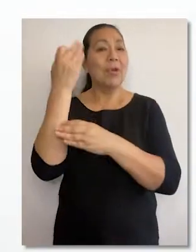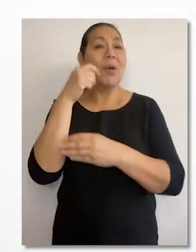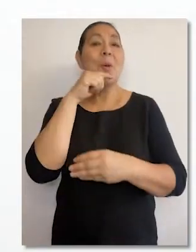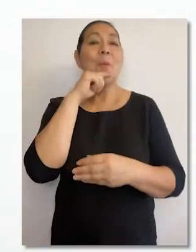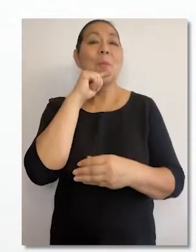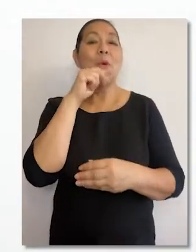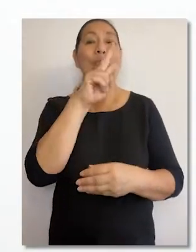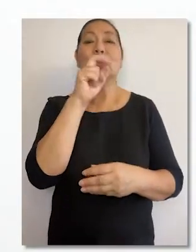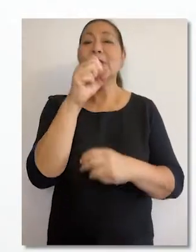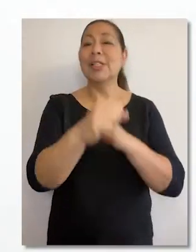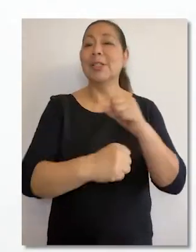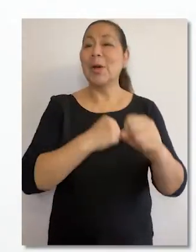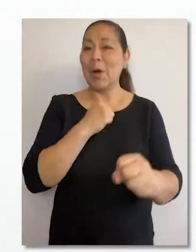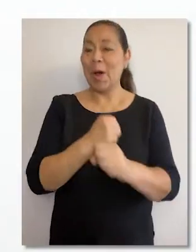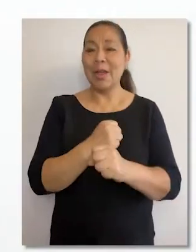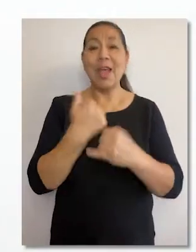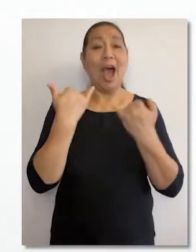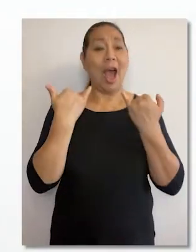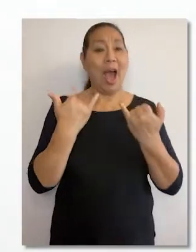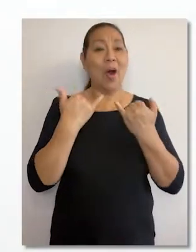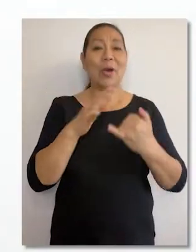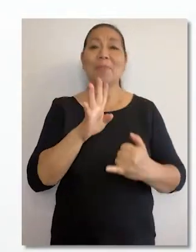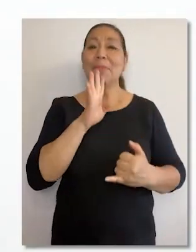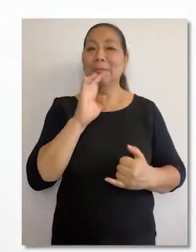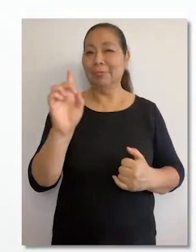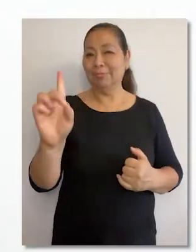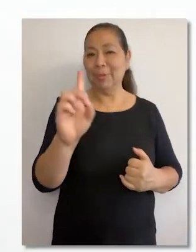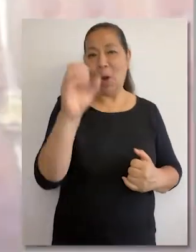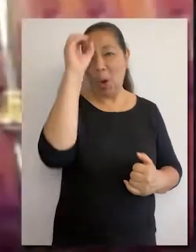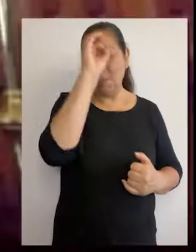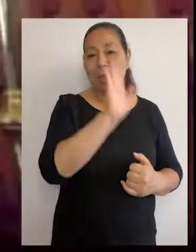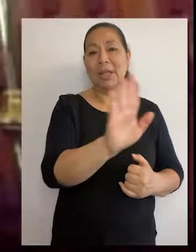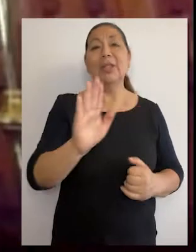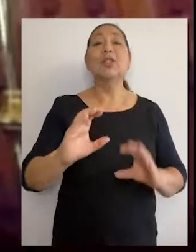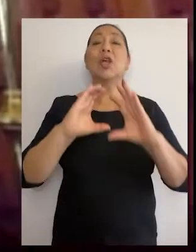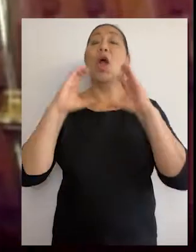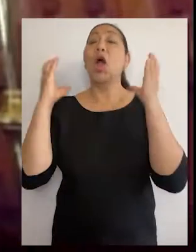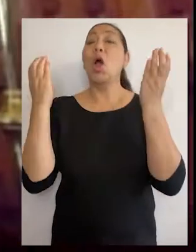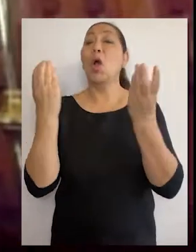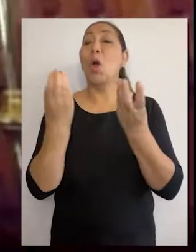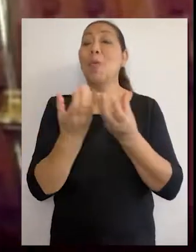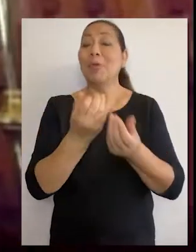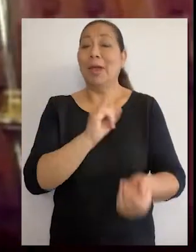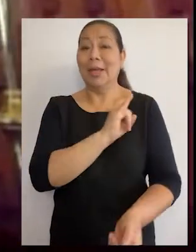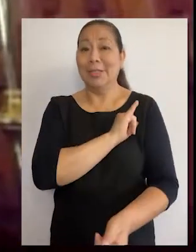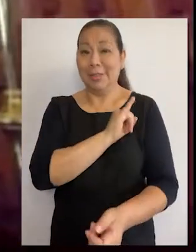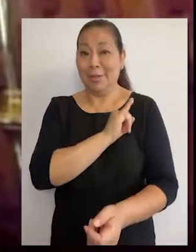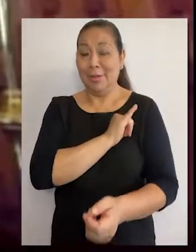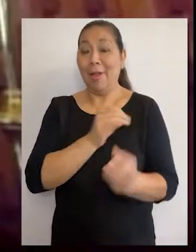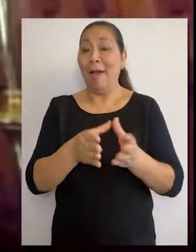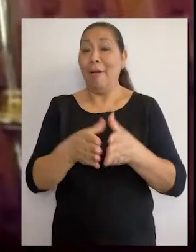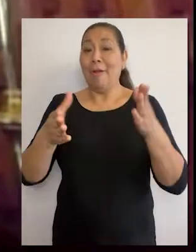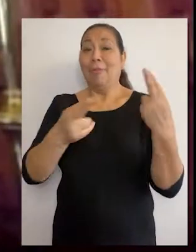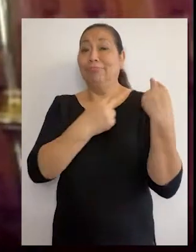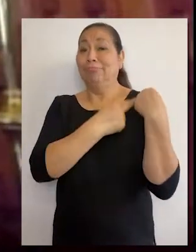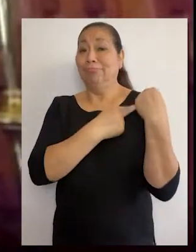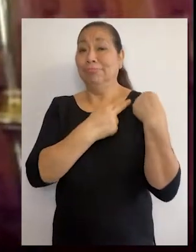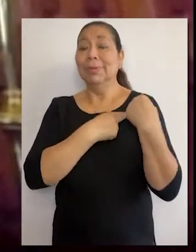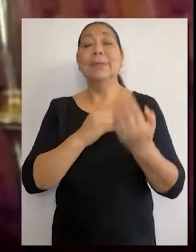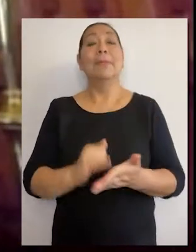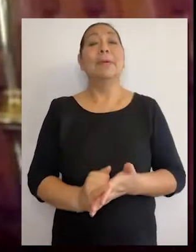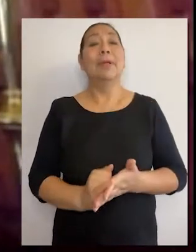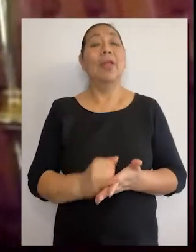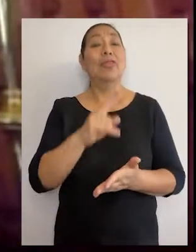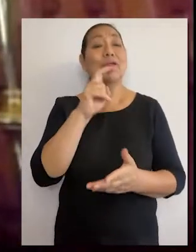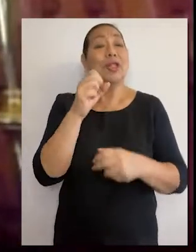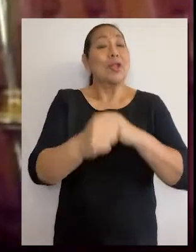foro Mujer y Bicentenario. Escuchemos sus declaraciones. El Congreso como institución tiene una gran responsabilidad de cara